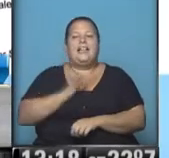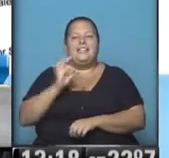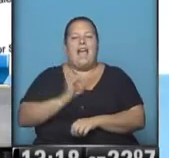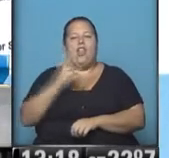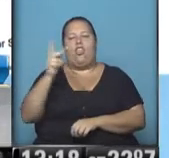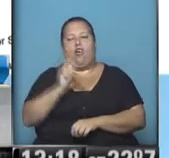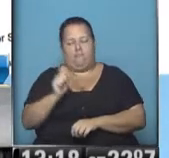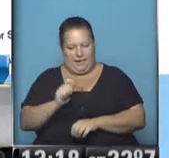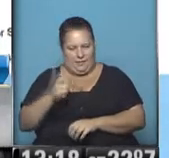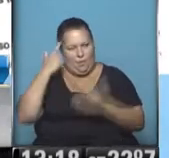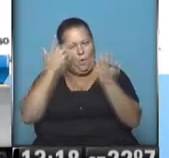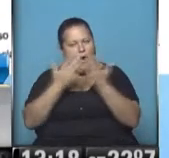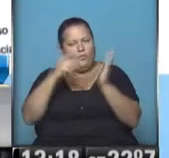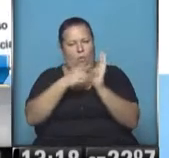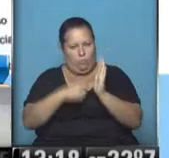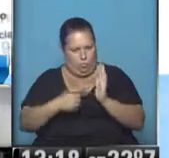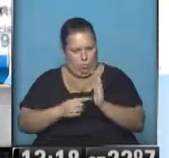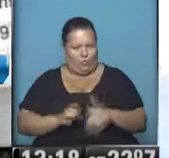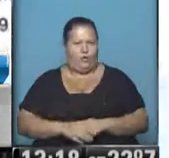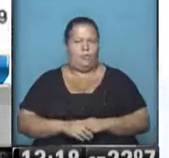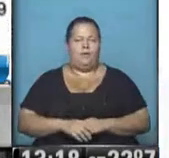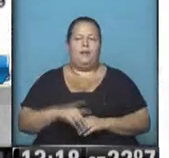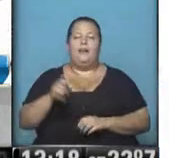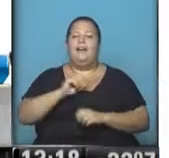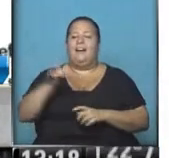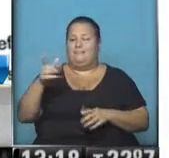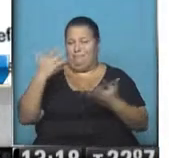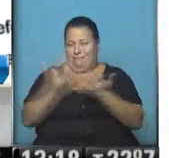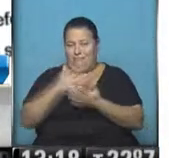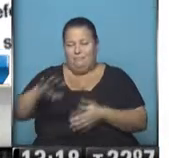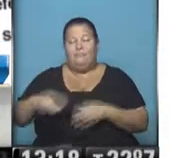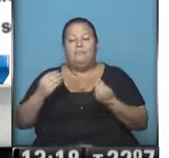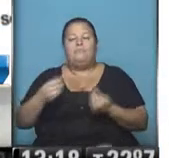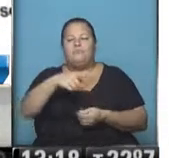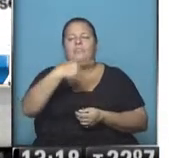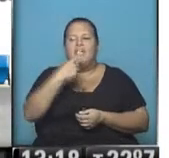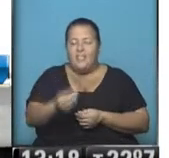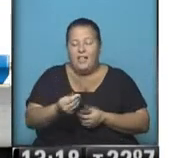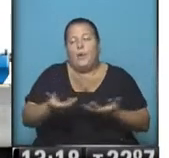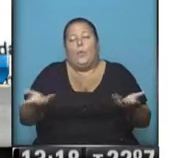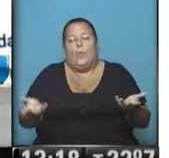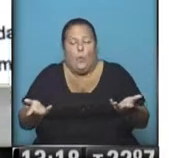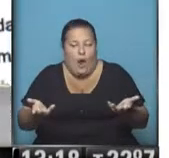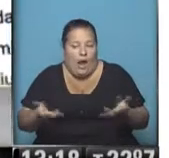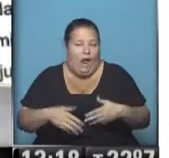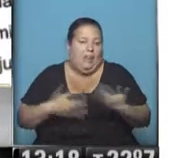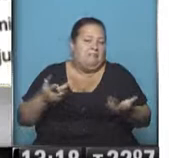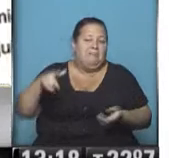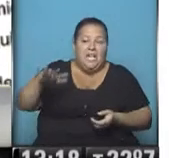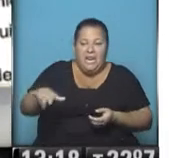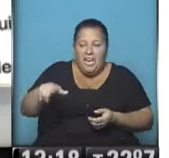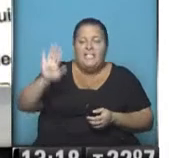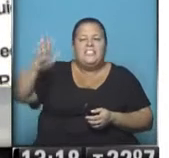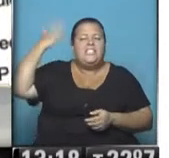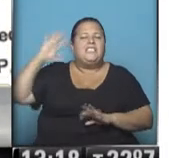dos meses. Vamos a analizar cada uno de ellos. El gravemente ultrajante para la víctima, lo que ellos están diciendo es que, bueno, a ver, este chico que